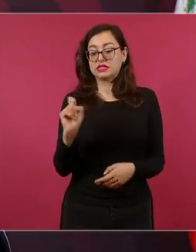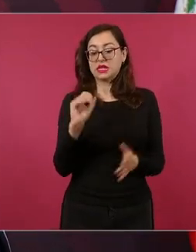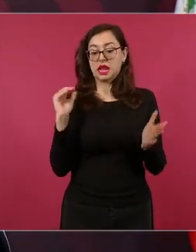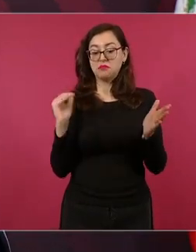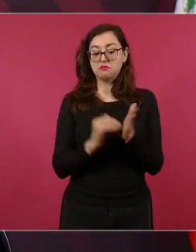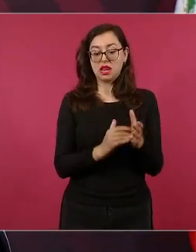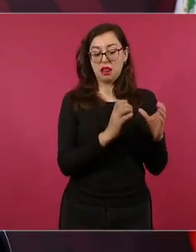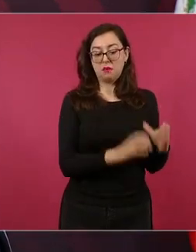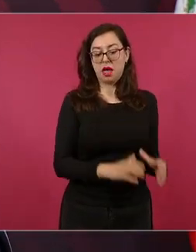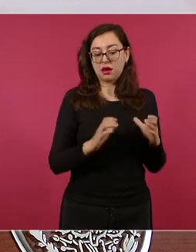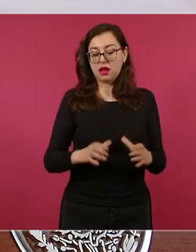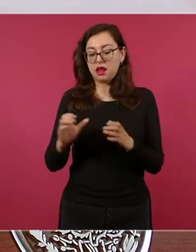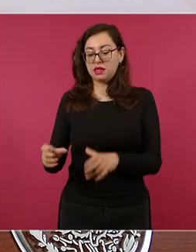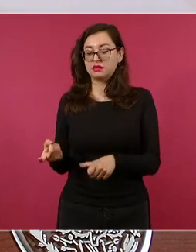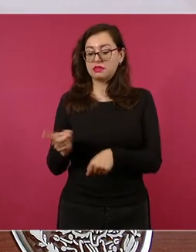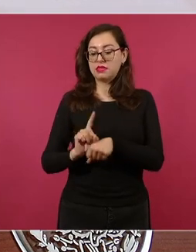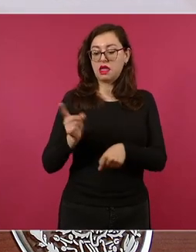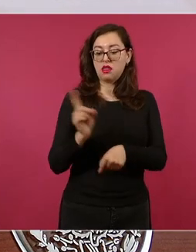la producción de petróleo